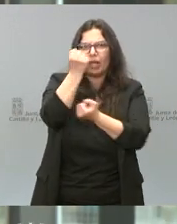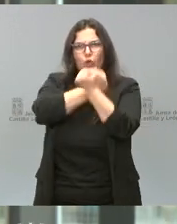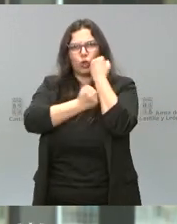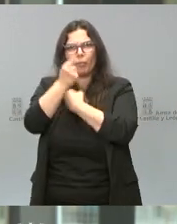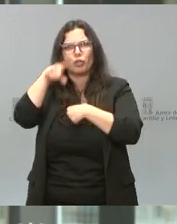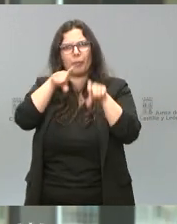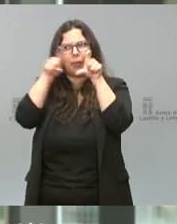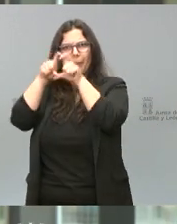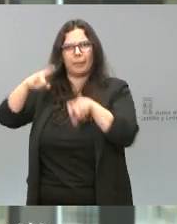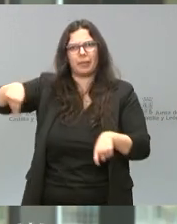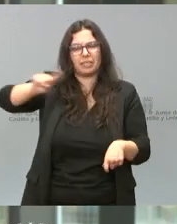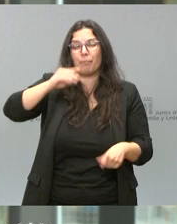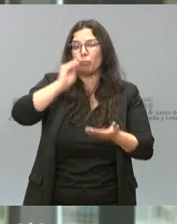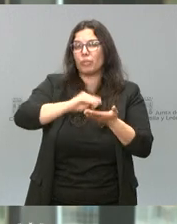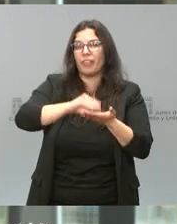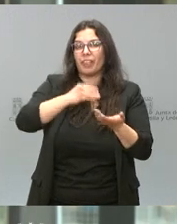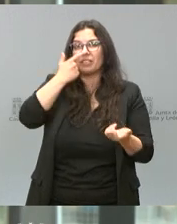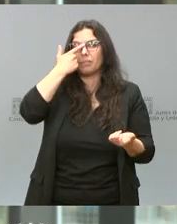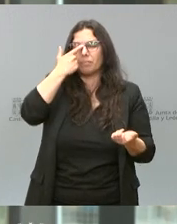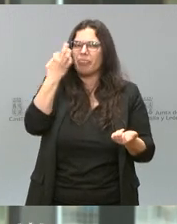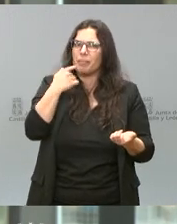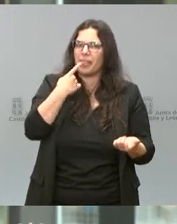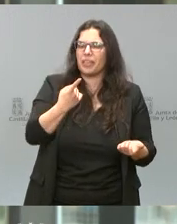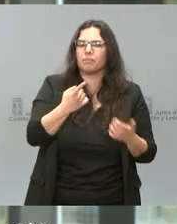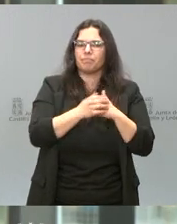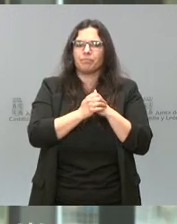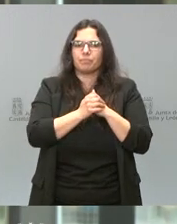lo empresarial. En muchas ocasiones, creo que hay que decirlo,